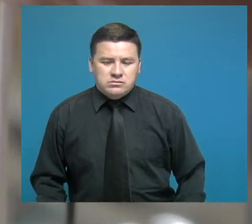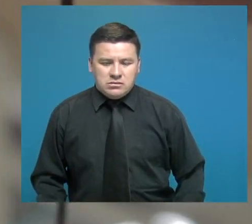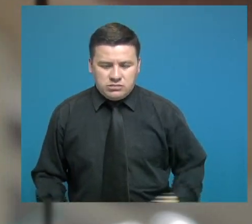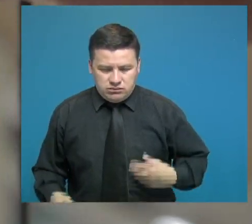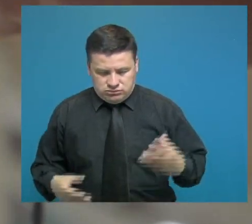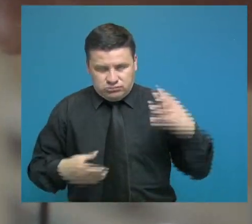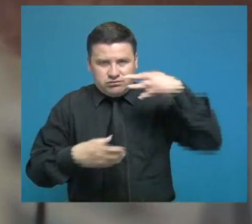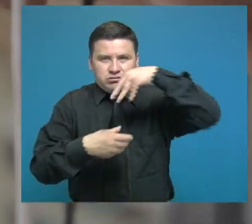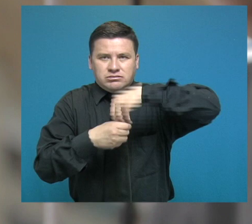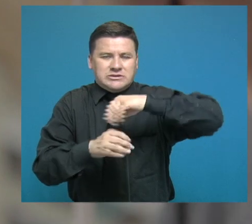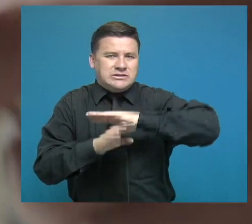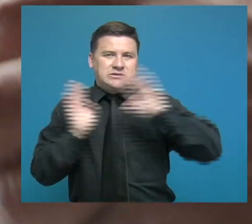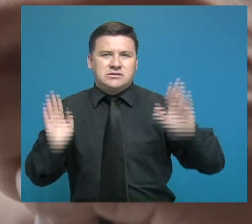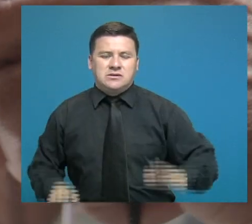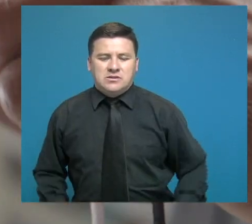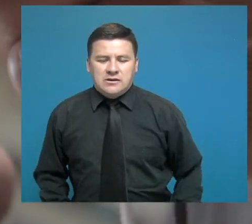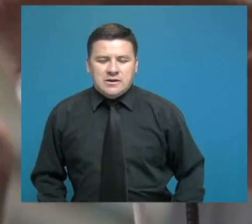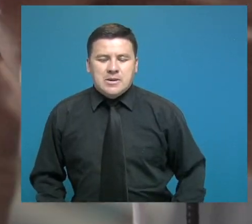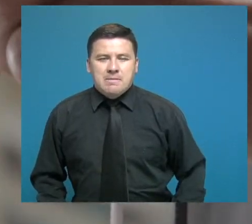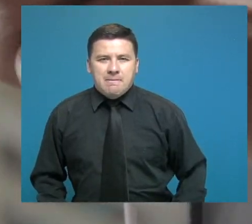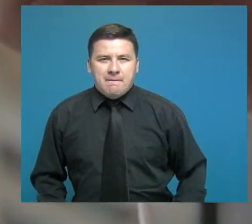de la reintegración.